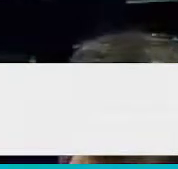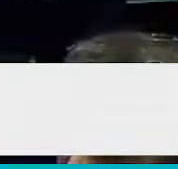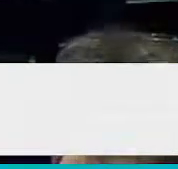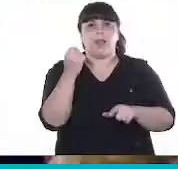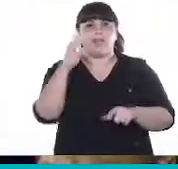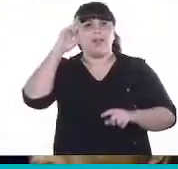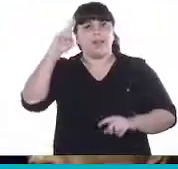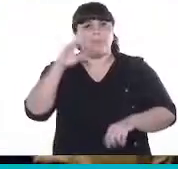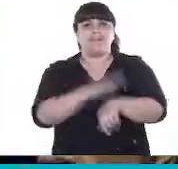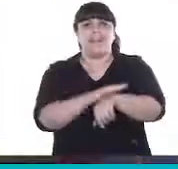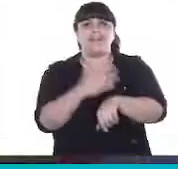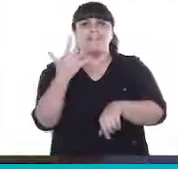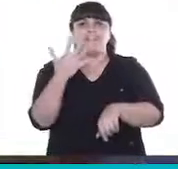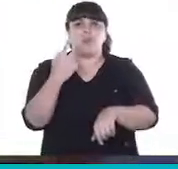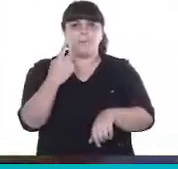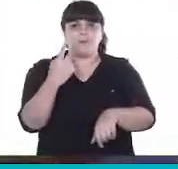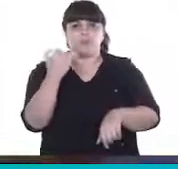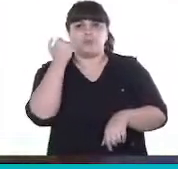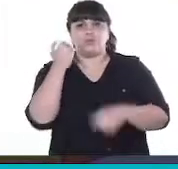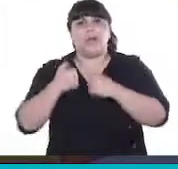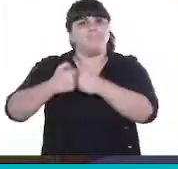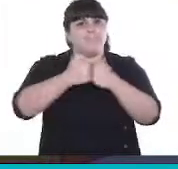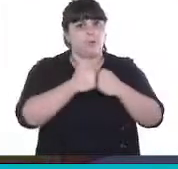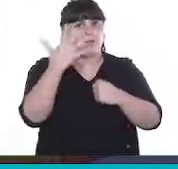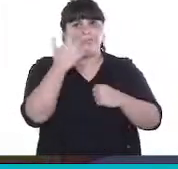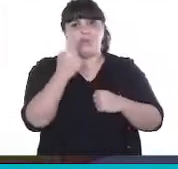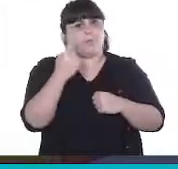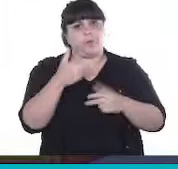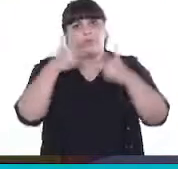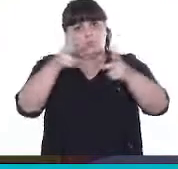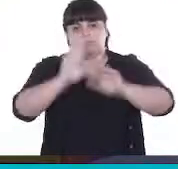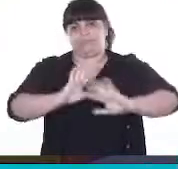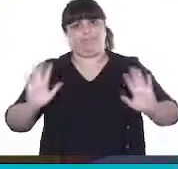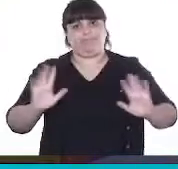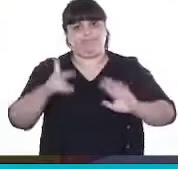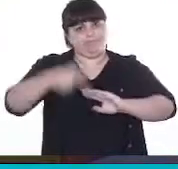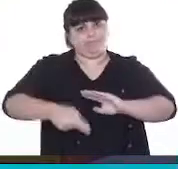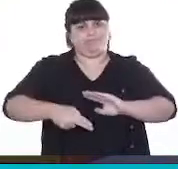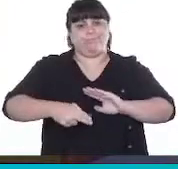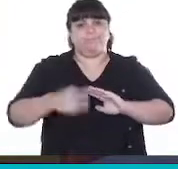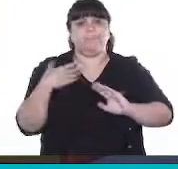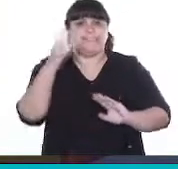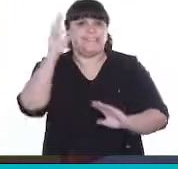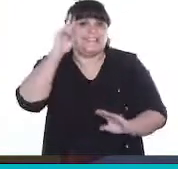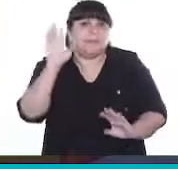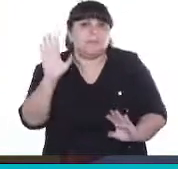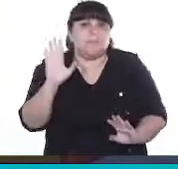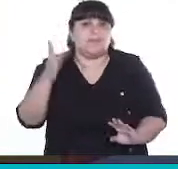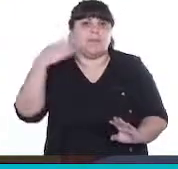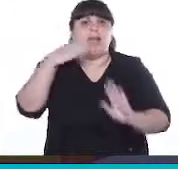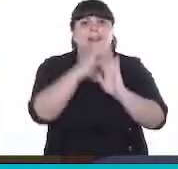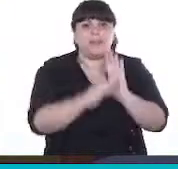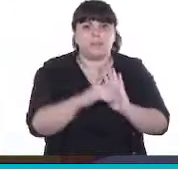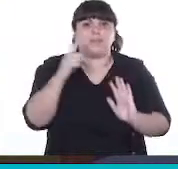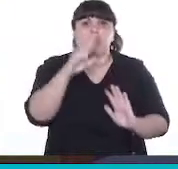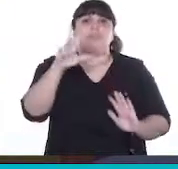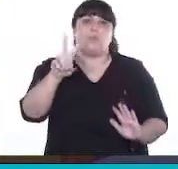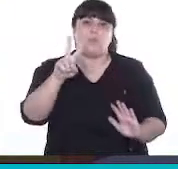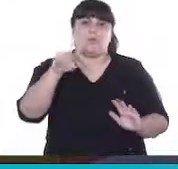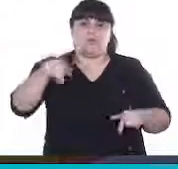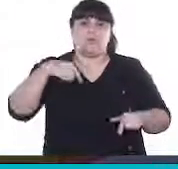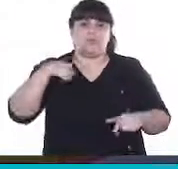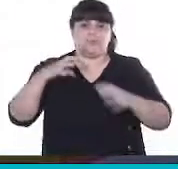cinco minutos que se acordaron en la labor parlamentaria conforme al artículo 152 del reglamento interno de esta Cámara.